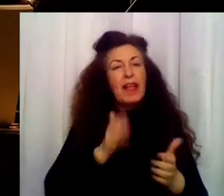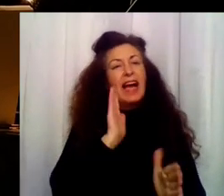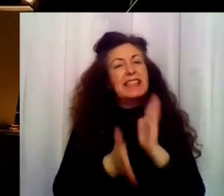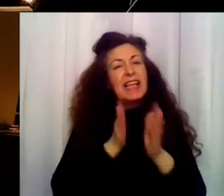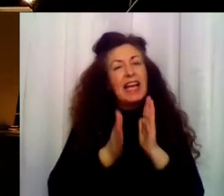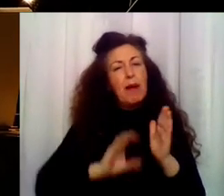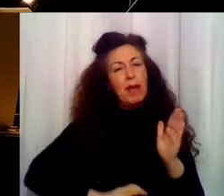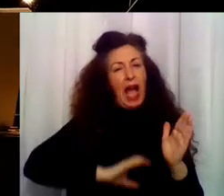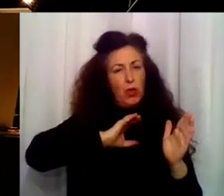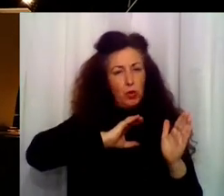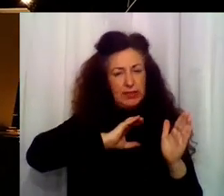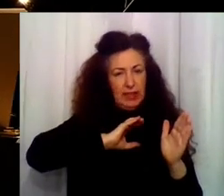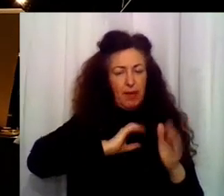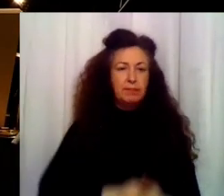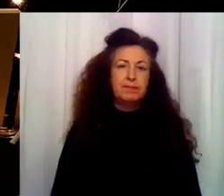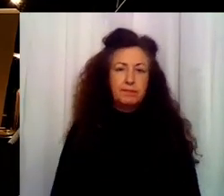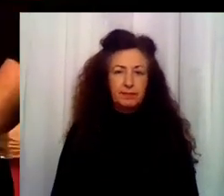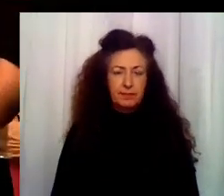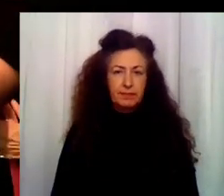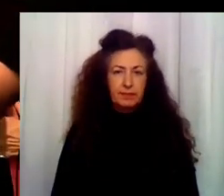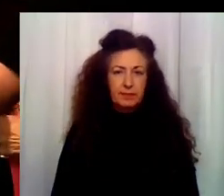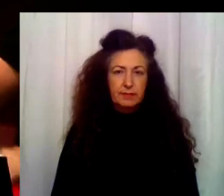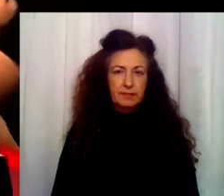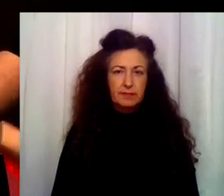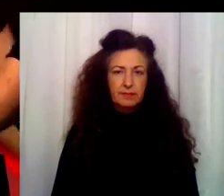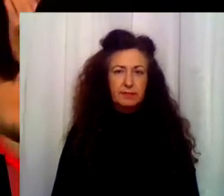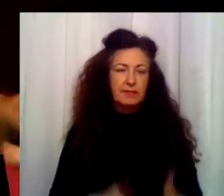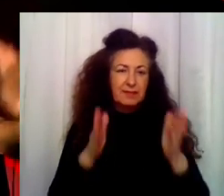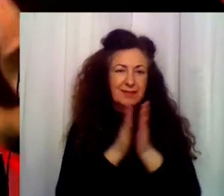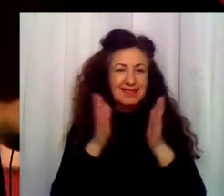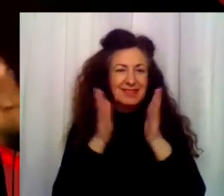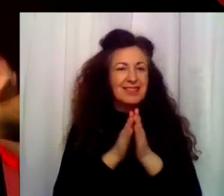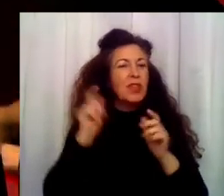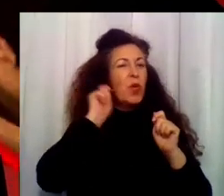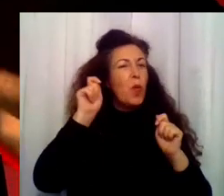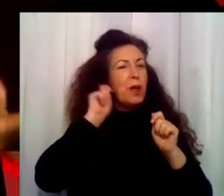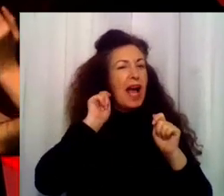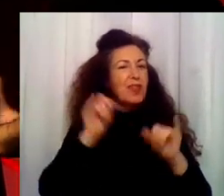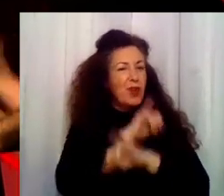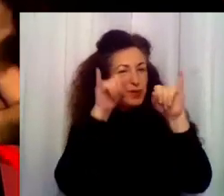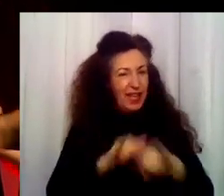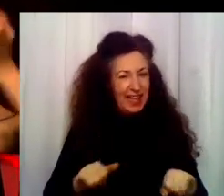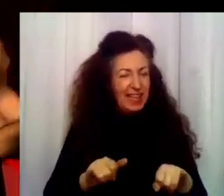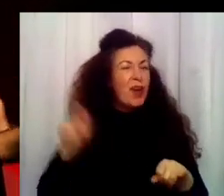Vamos a ver, vamos ver. Ahí vamos, un, dos, tres. ¡Cumpleaños feliz!